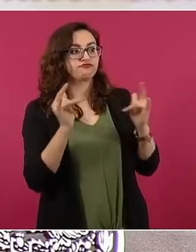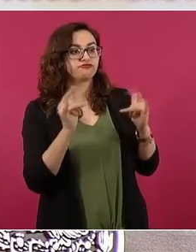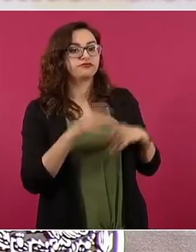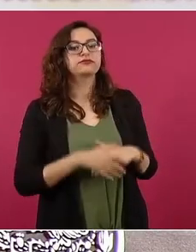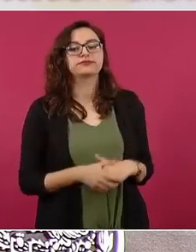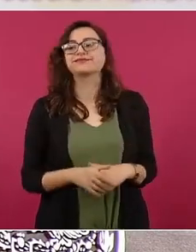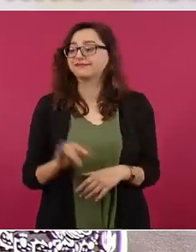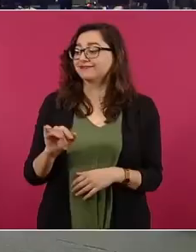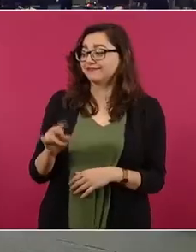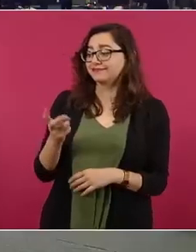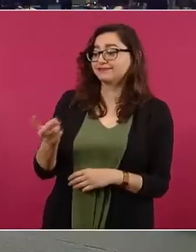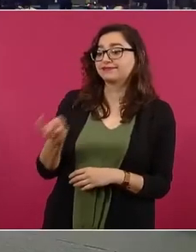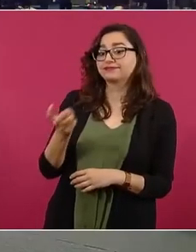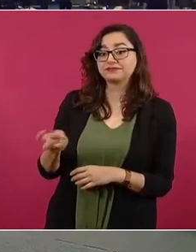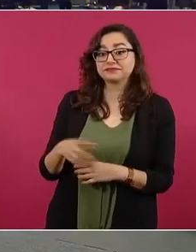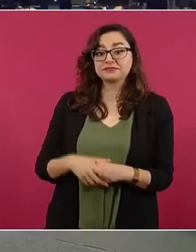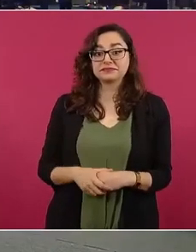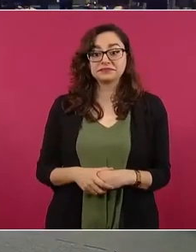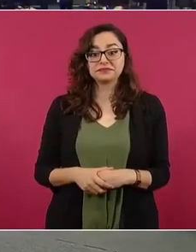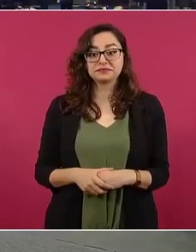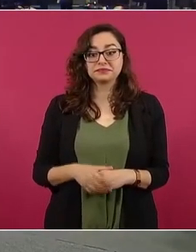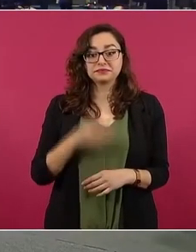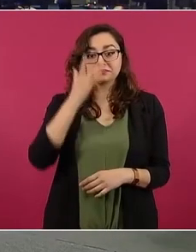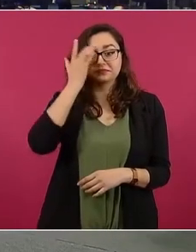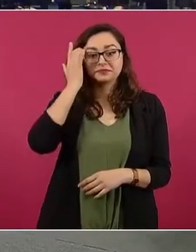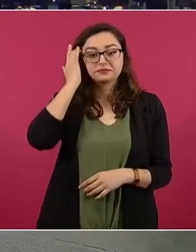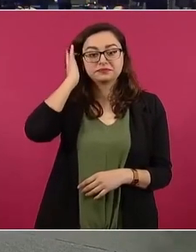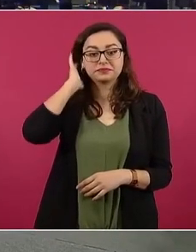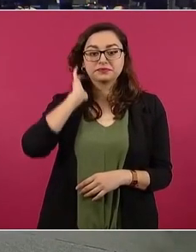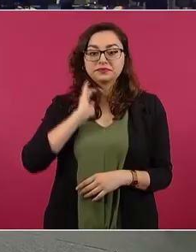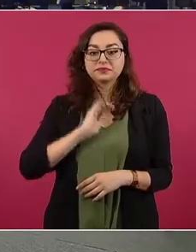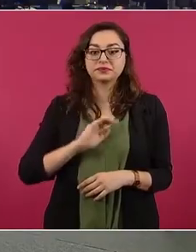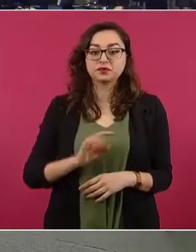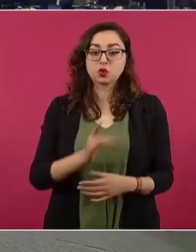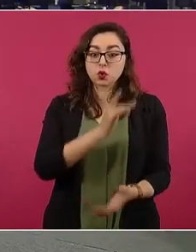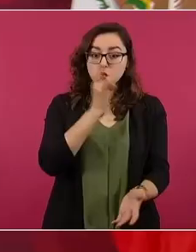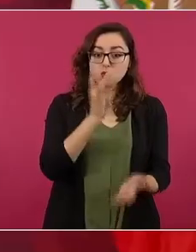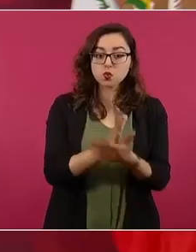no es nada más Loret,